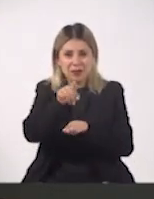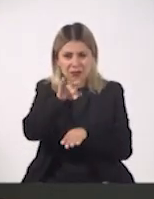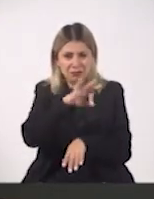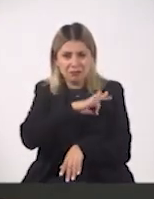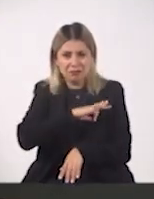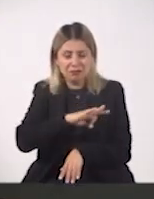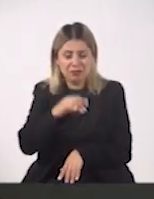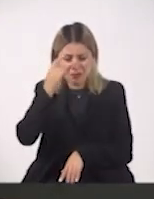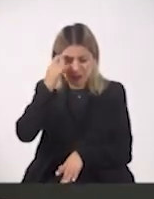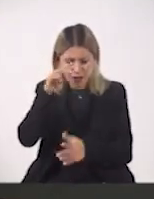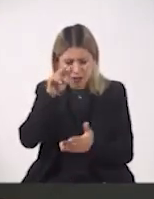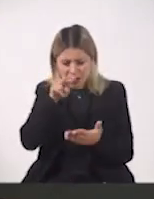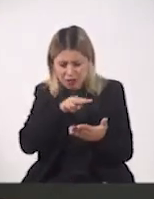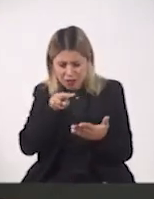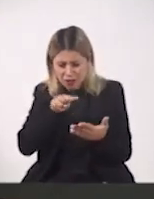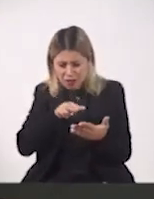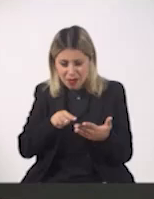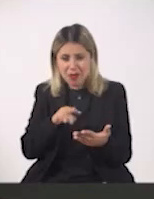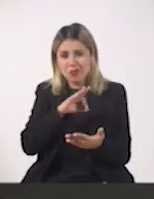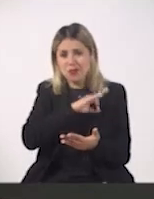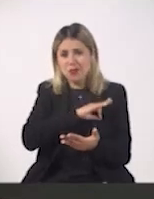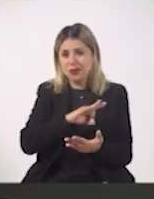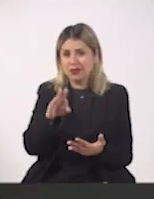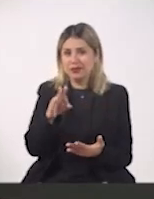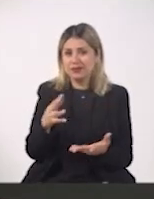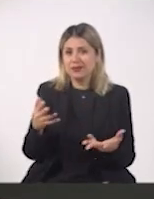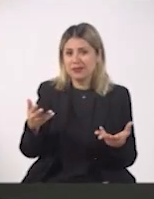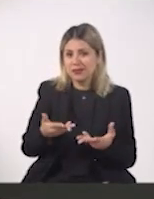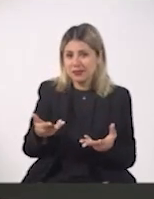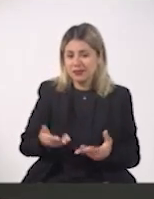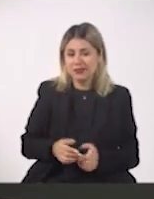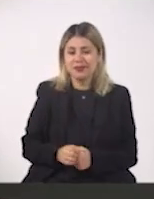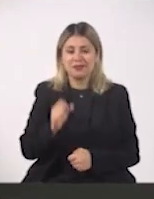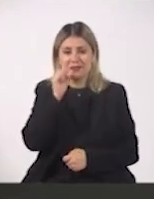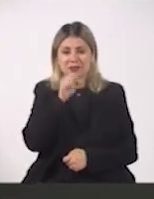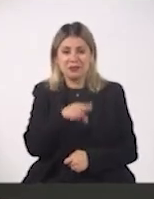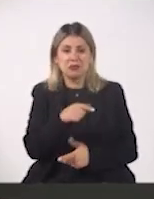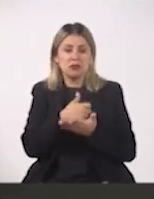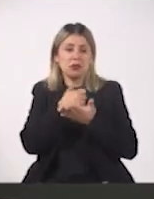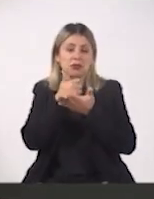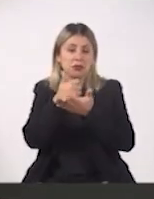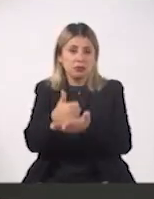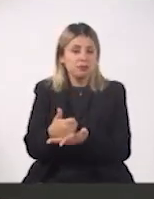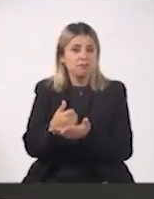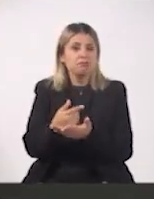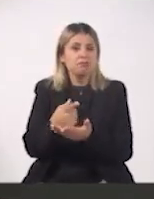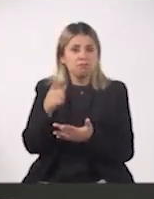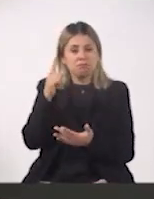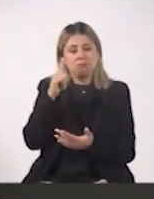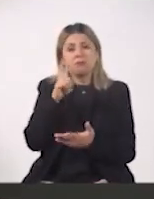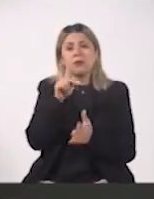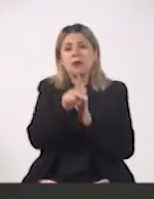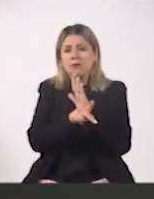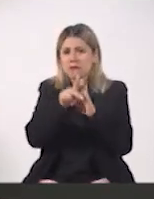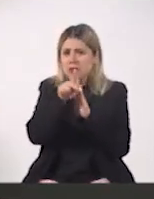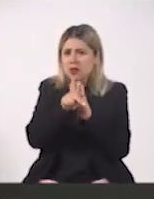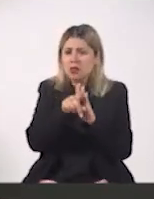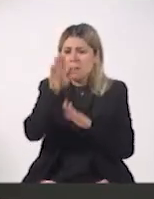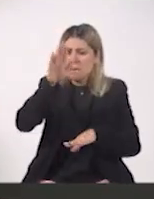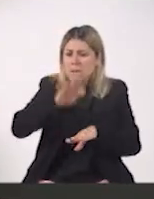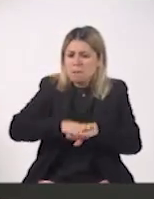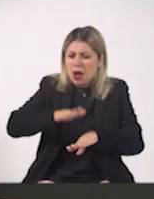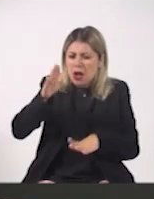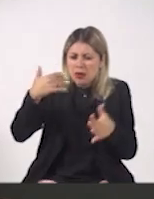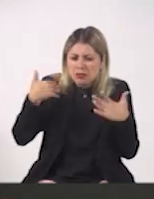que analices qué se tiene ahí. Todos los bancos tienen temas de ayuda, temas de tutoriales, de forma que puedas profundizar